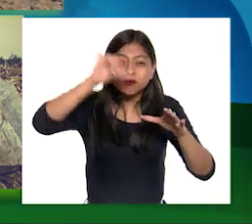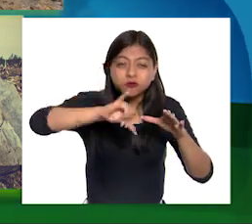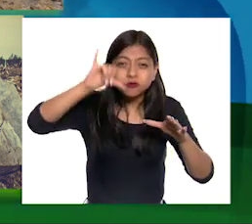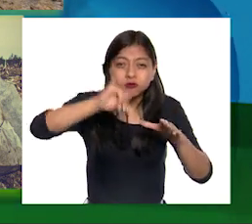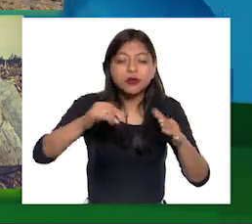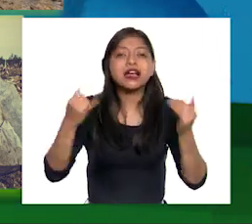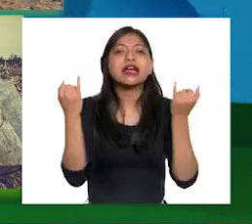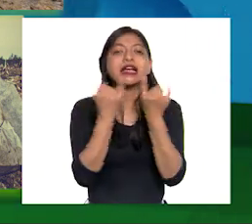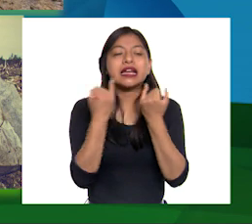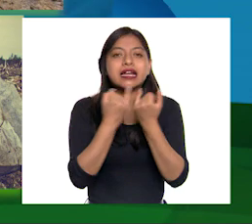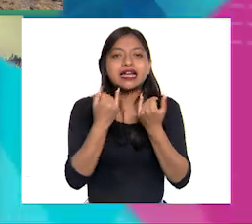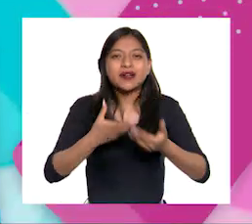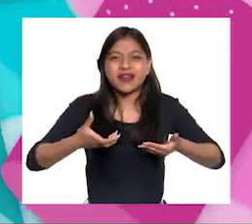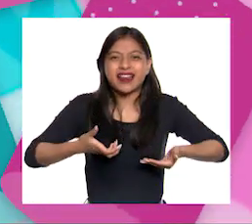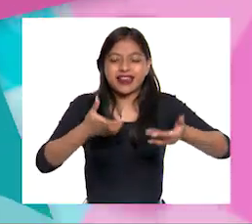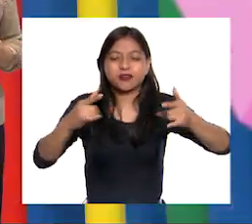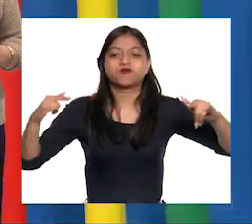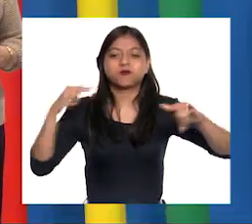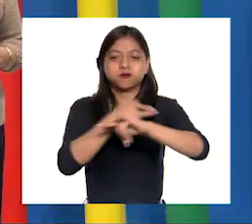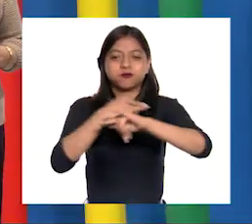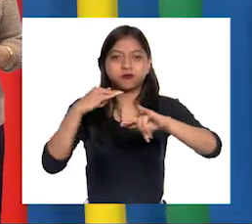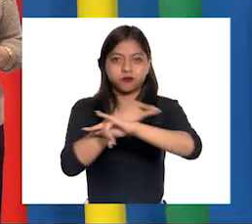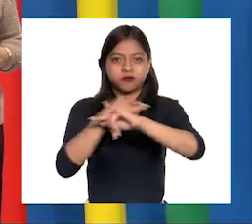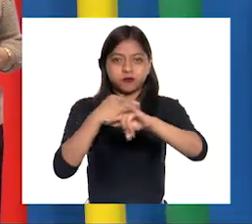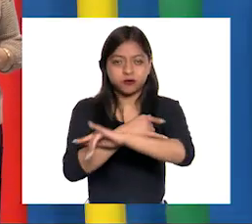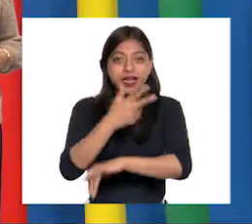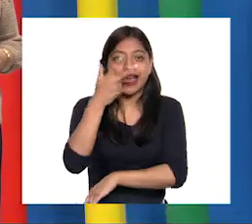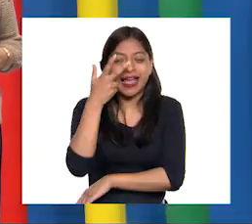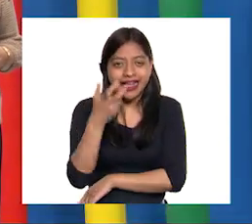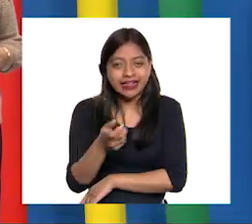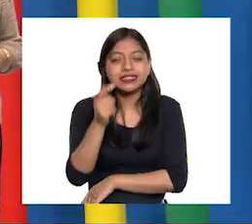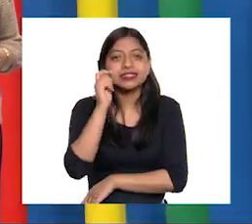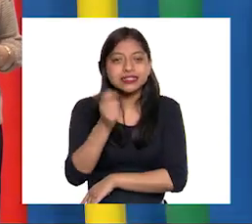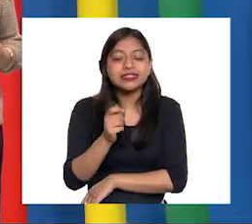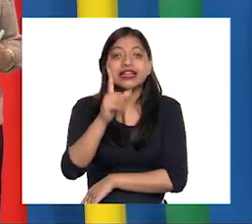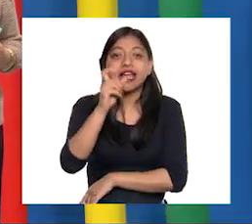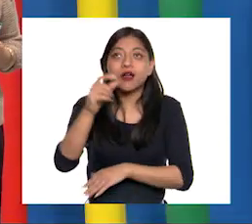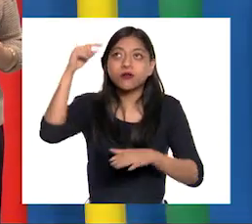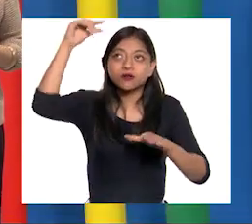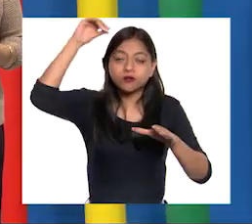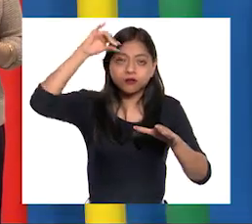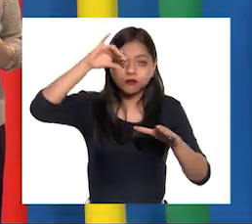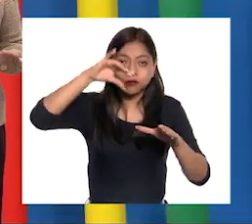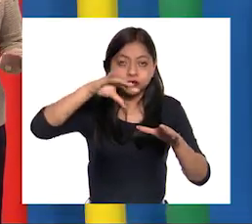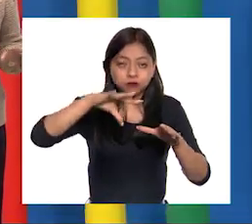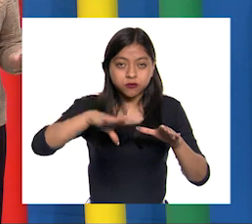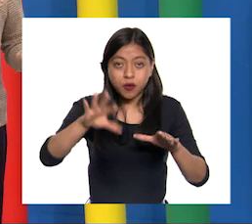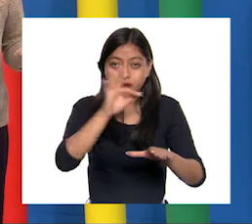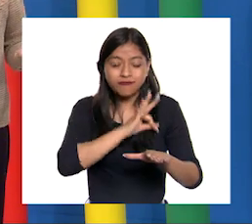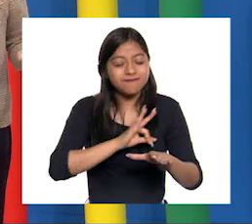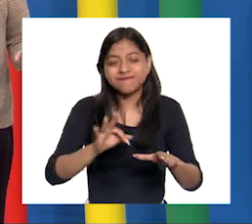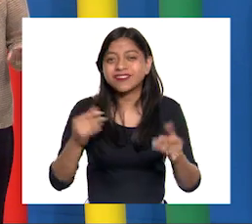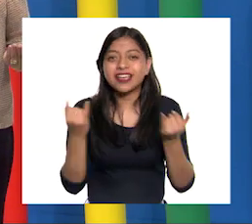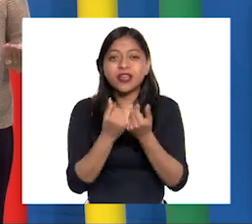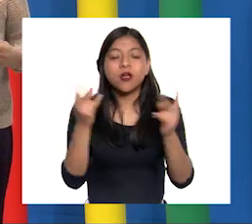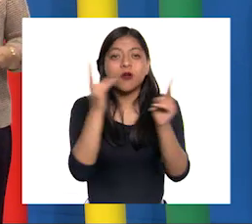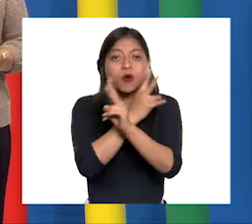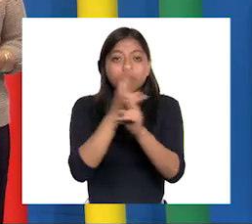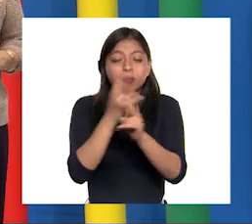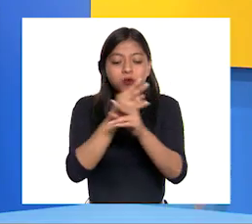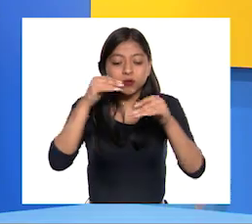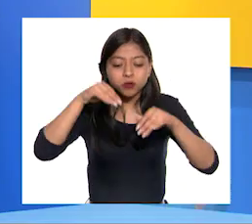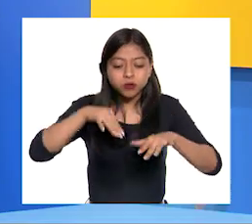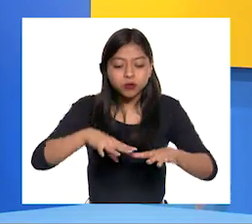y la urbanización cubre el suelo Evitando la infiltración del agua y aire Por lo que deja de ser productivo